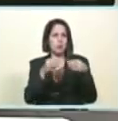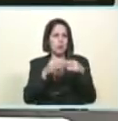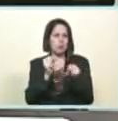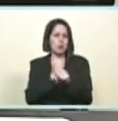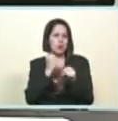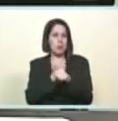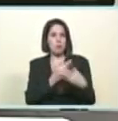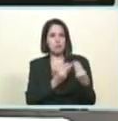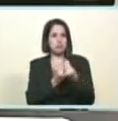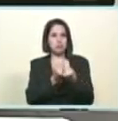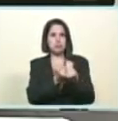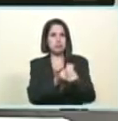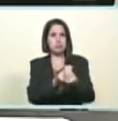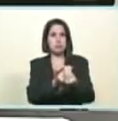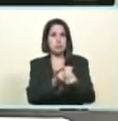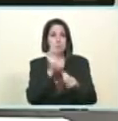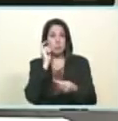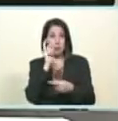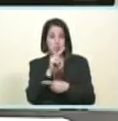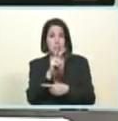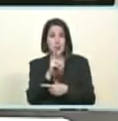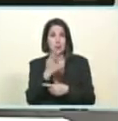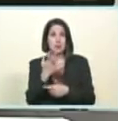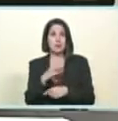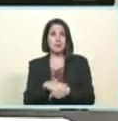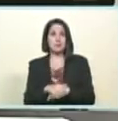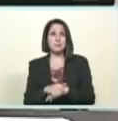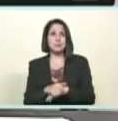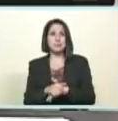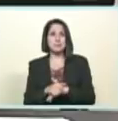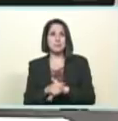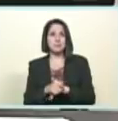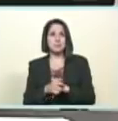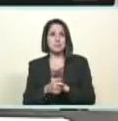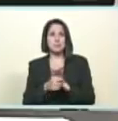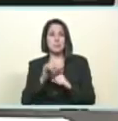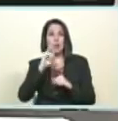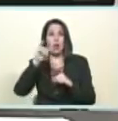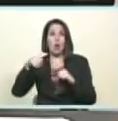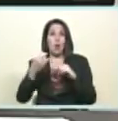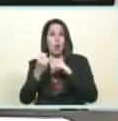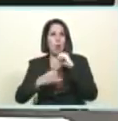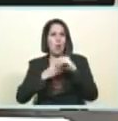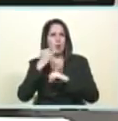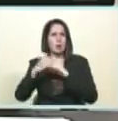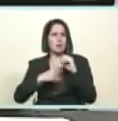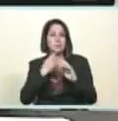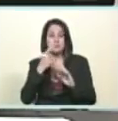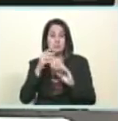joven muchacha líder lideresa revolucionaria de Venezuela